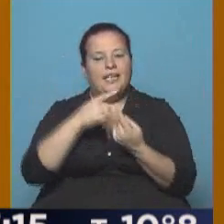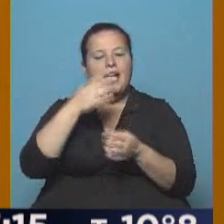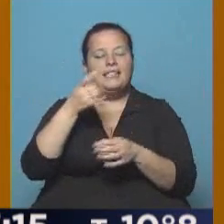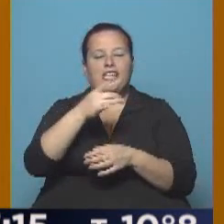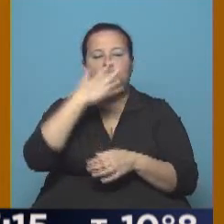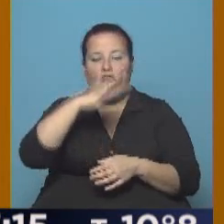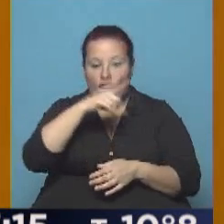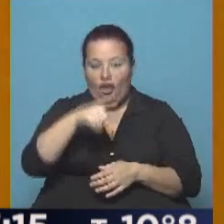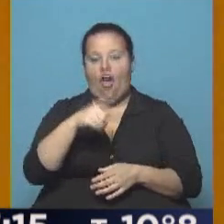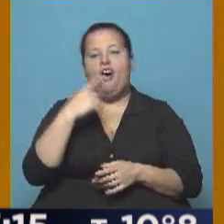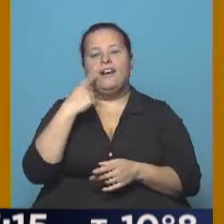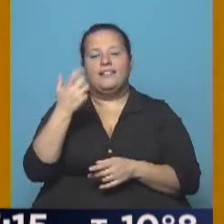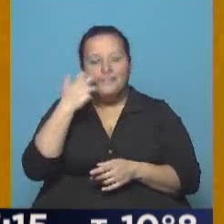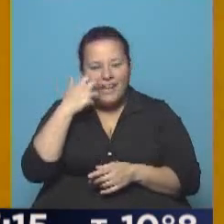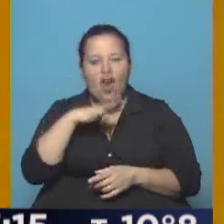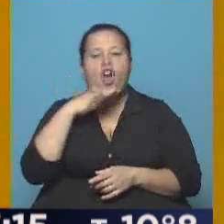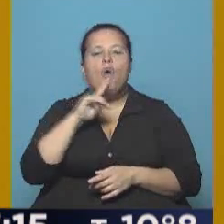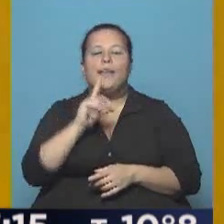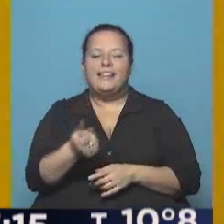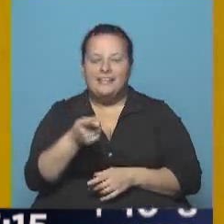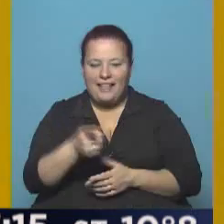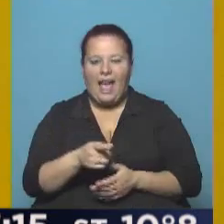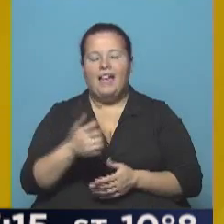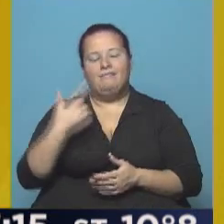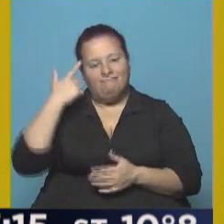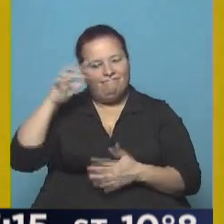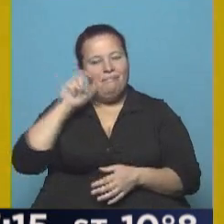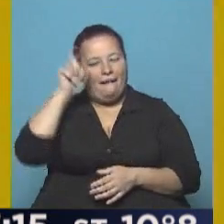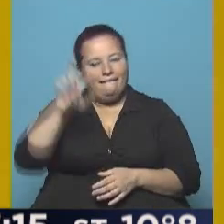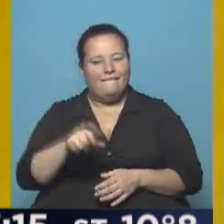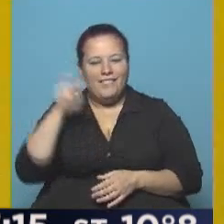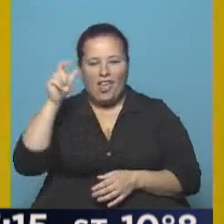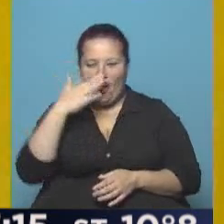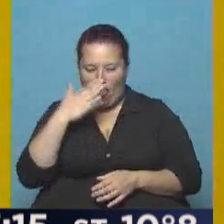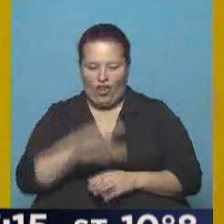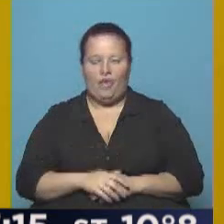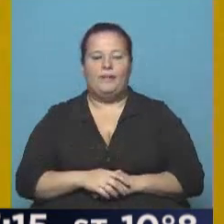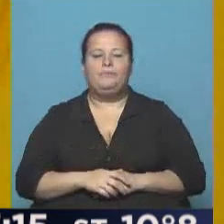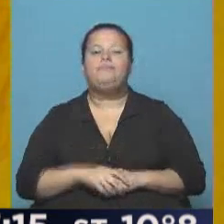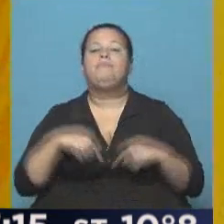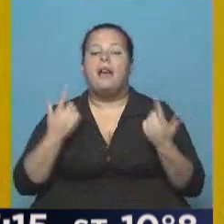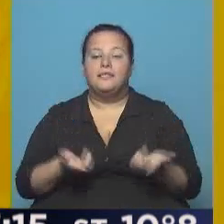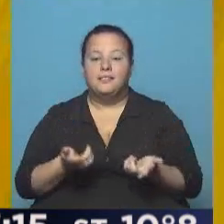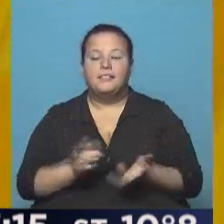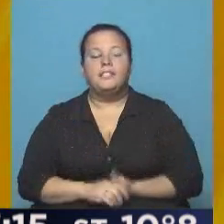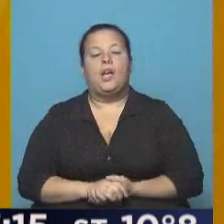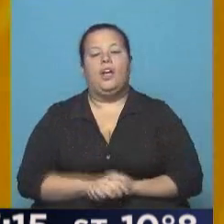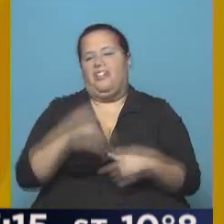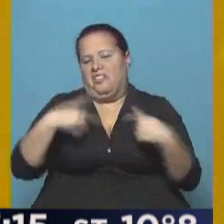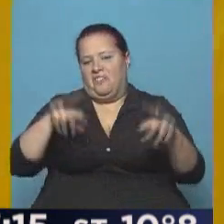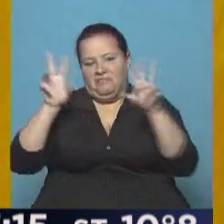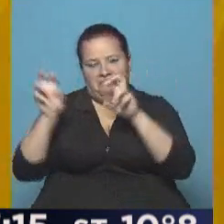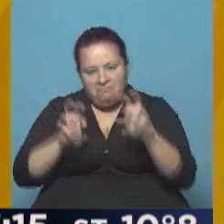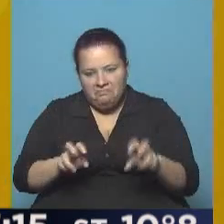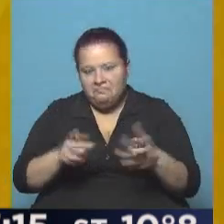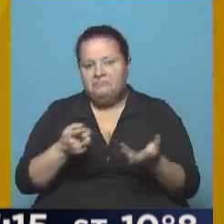Estación Flores. Ahí está, Doña Jovita, el entrañable personaje de este cordobés. ¿Qué más tenemos? Bueno, distintos temas